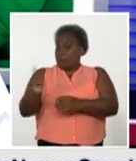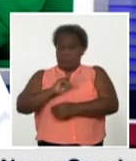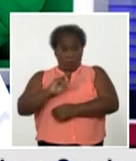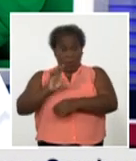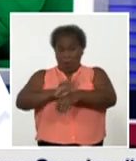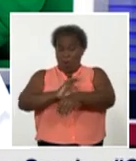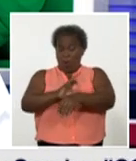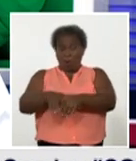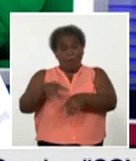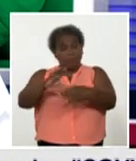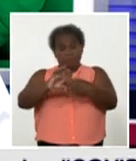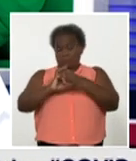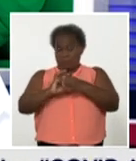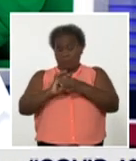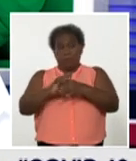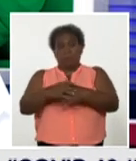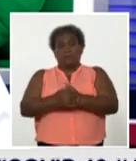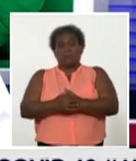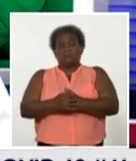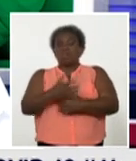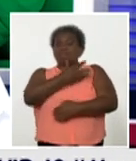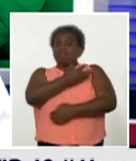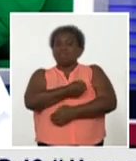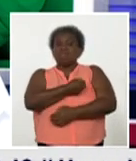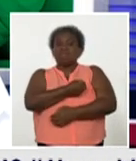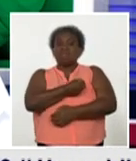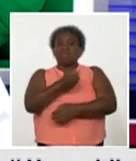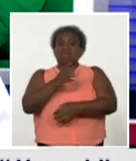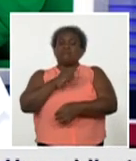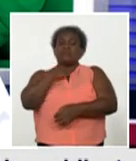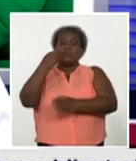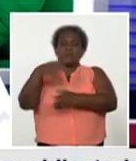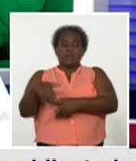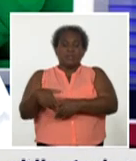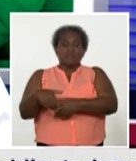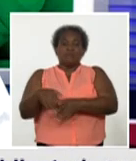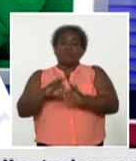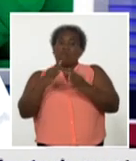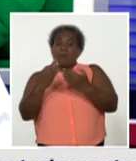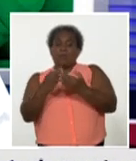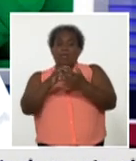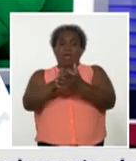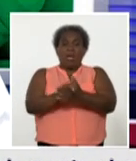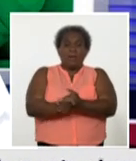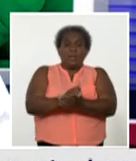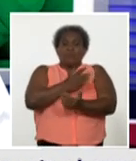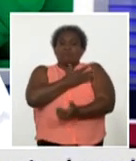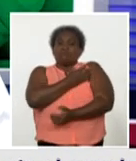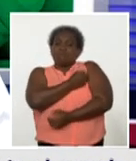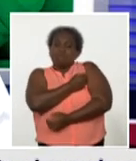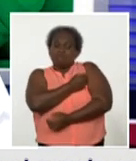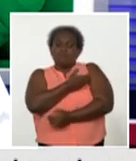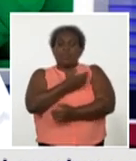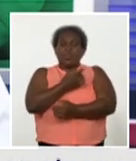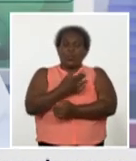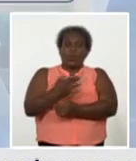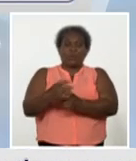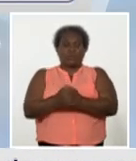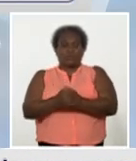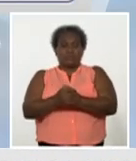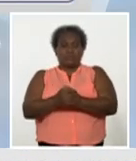Lamentamos mucho estos siete fallecimientos y damos las condolencias a familiares y amistades. De esta forma en Cuba